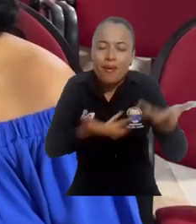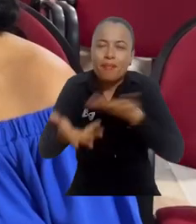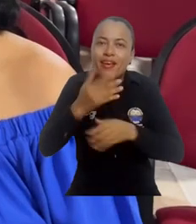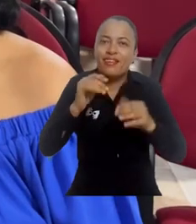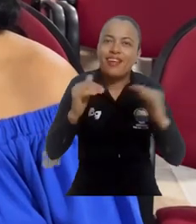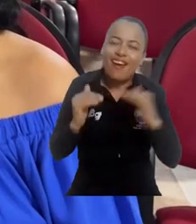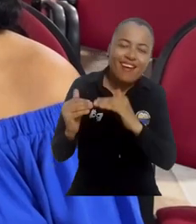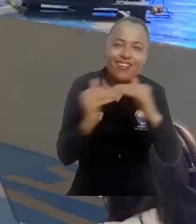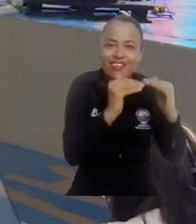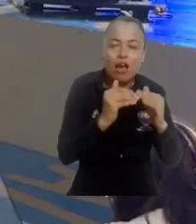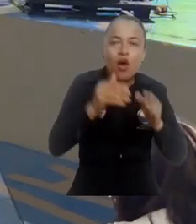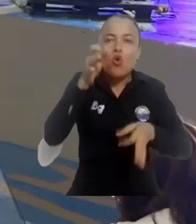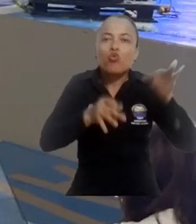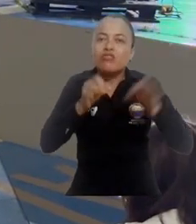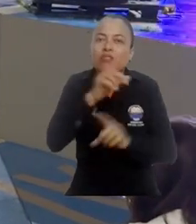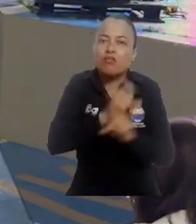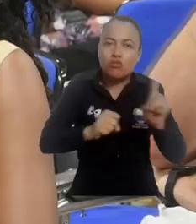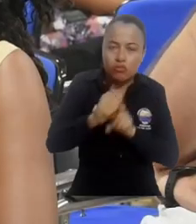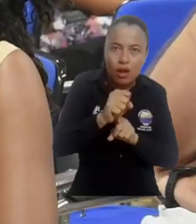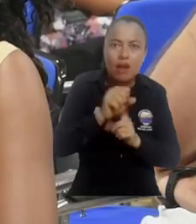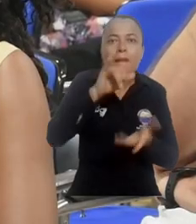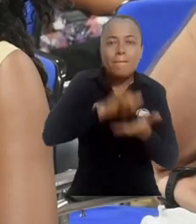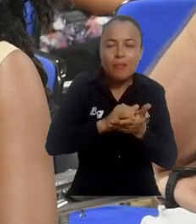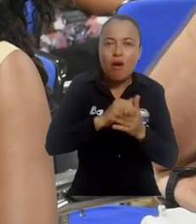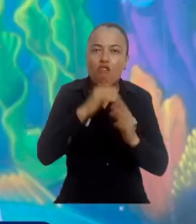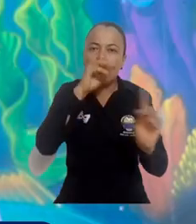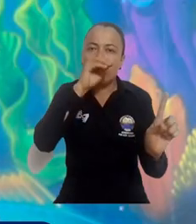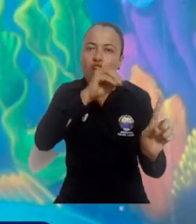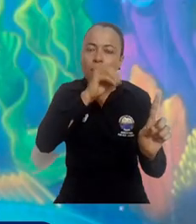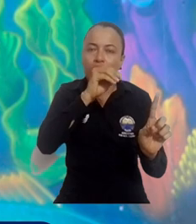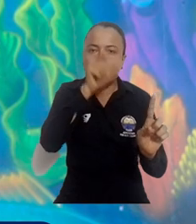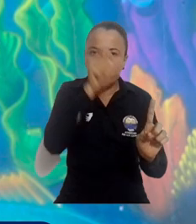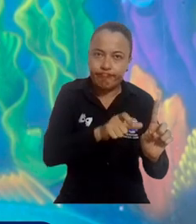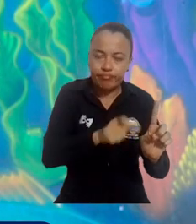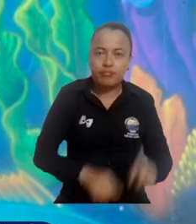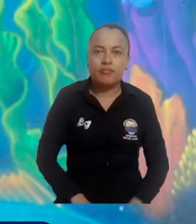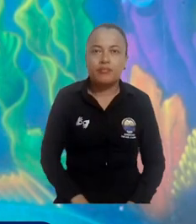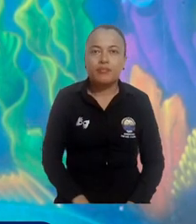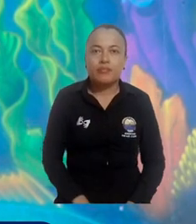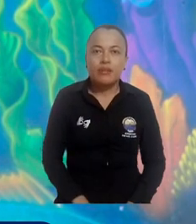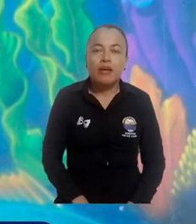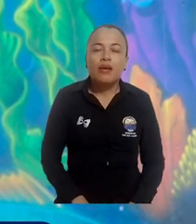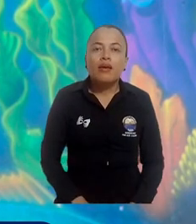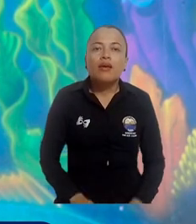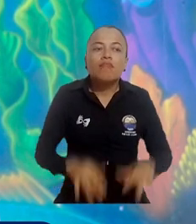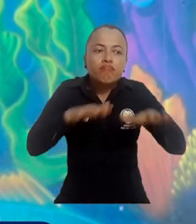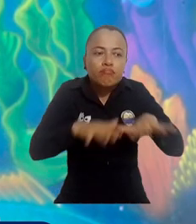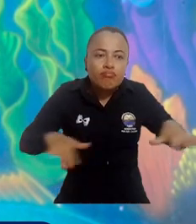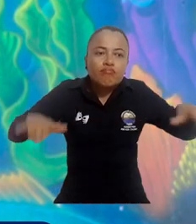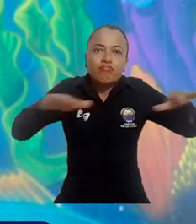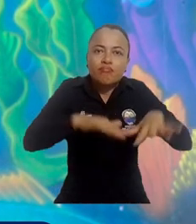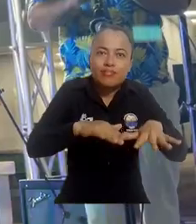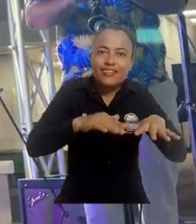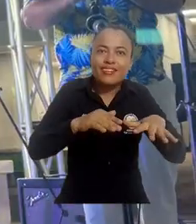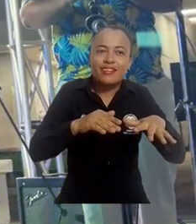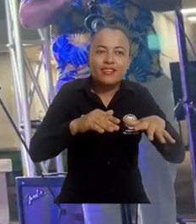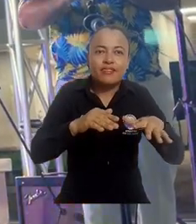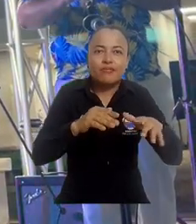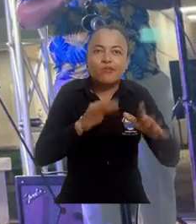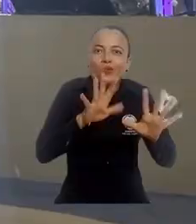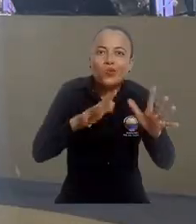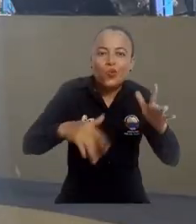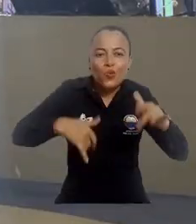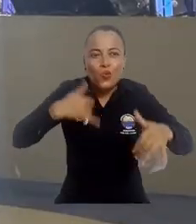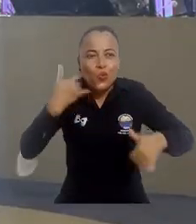y justicia social desde la perspectiva de la formación humana. Se han desarrollado escenarios lúdicos de